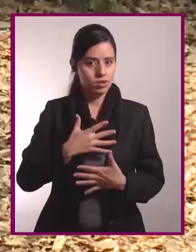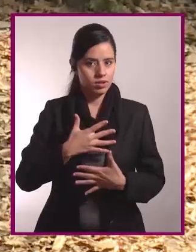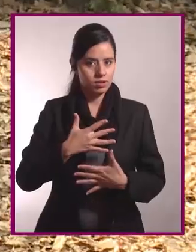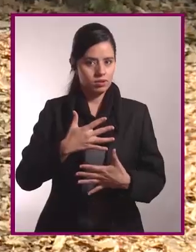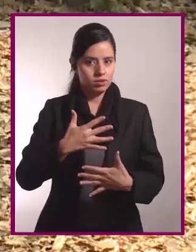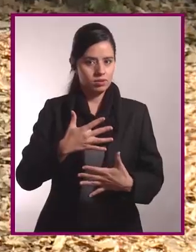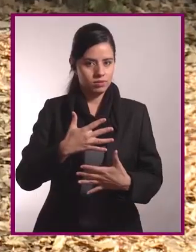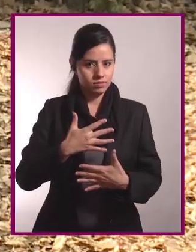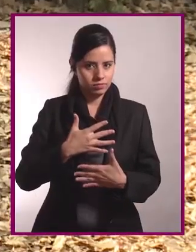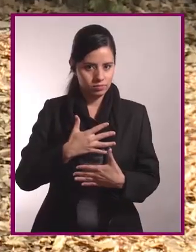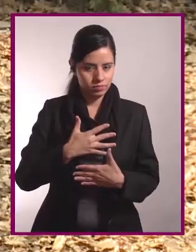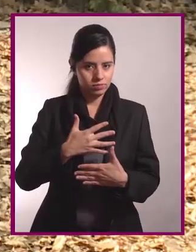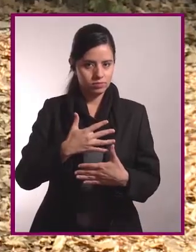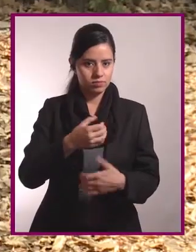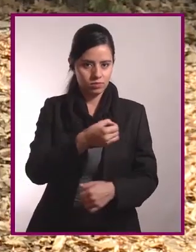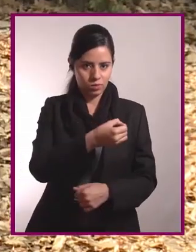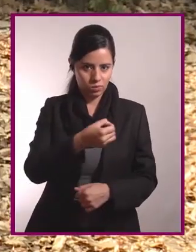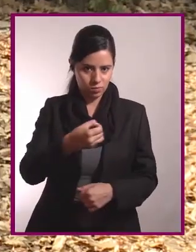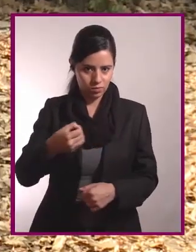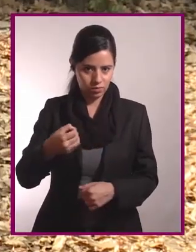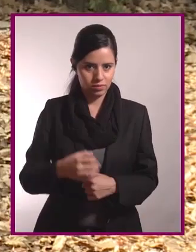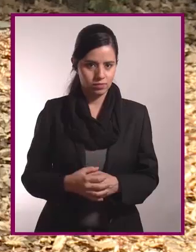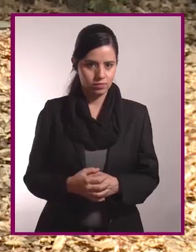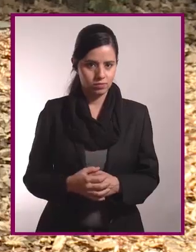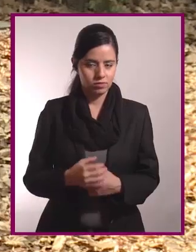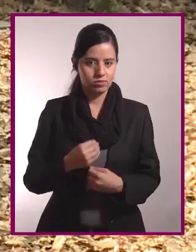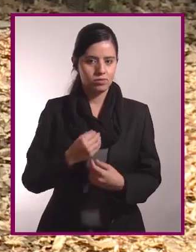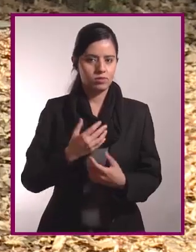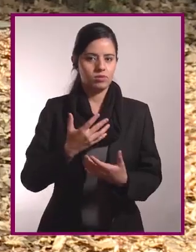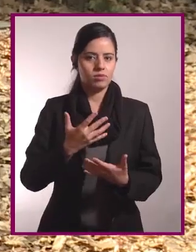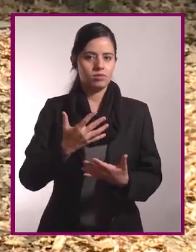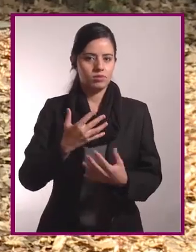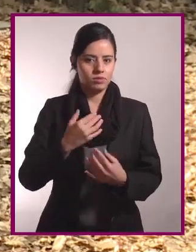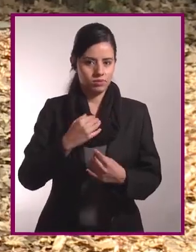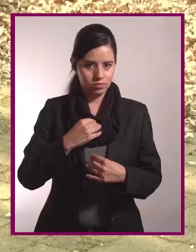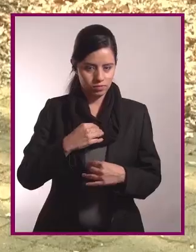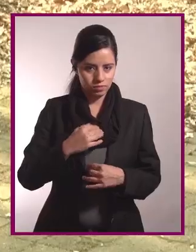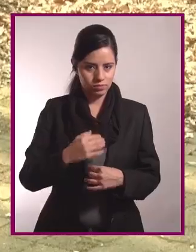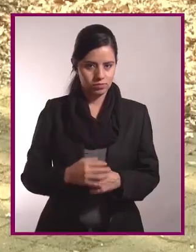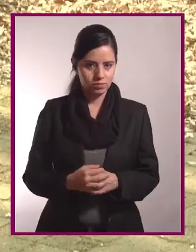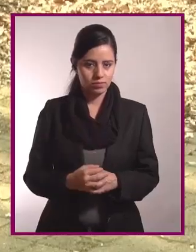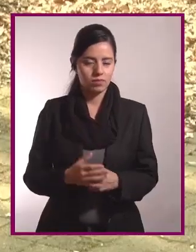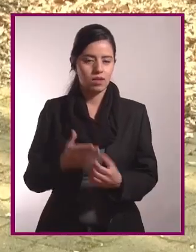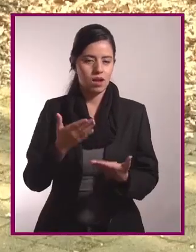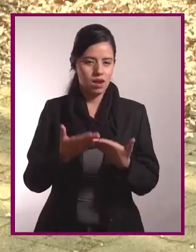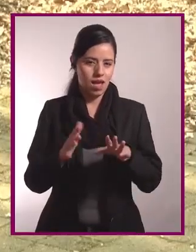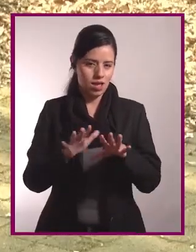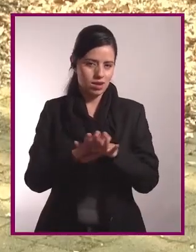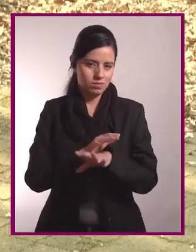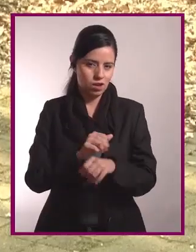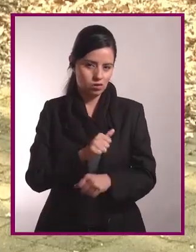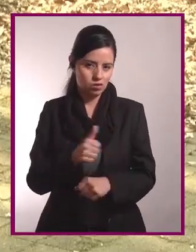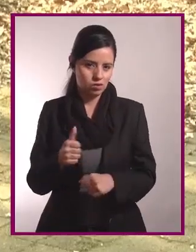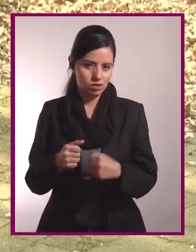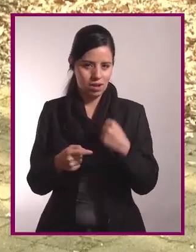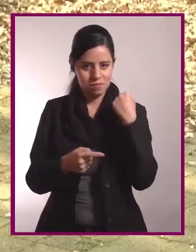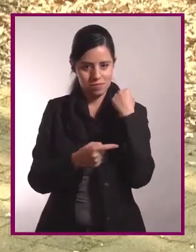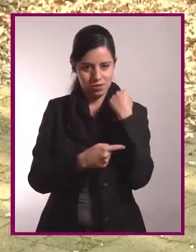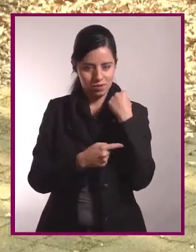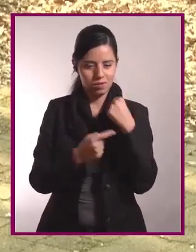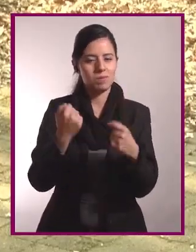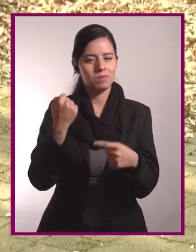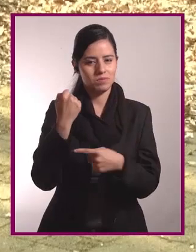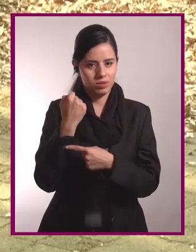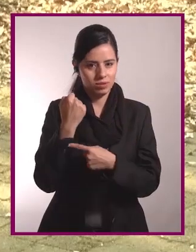y exhalar. Inhalo. Exhalo. Cambiamos de brazo pie al frente me